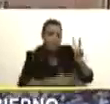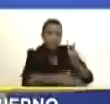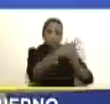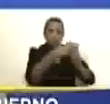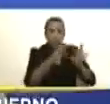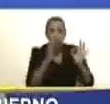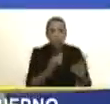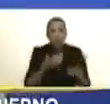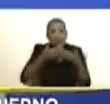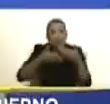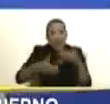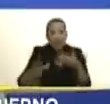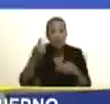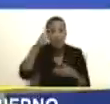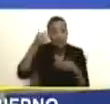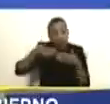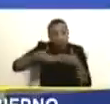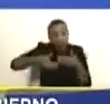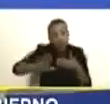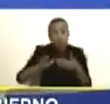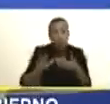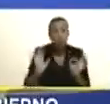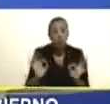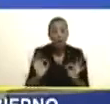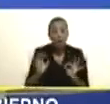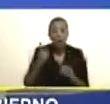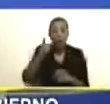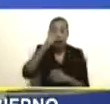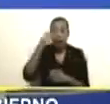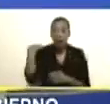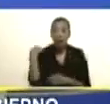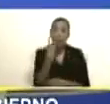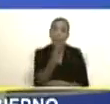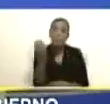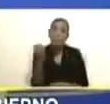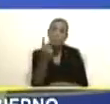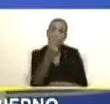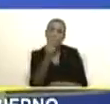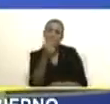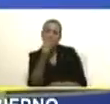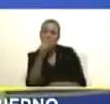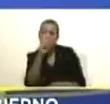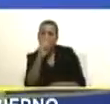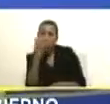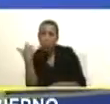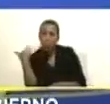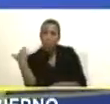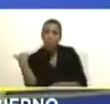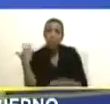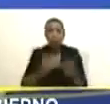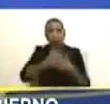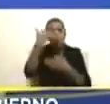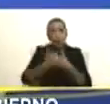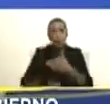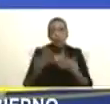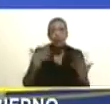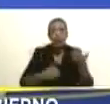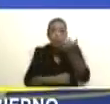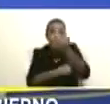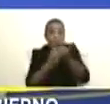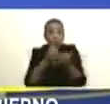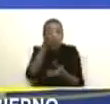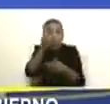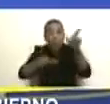Recientemente, en las décadas que pasaron, por el proyecto de apoyo